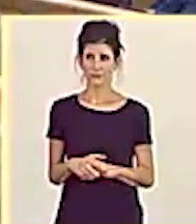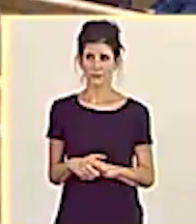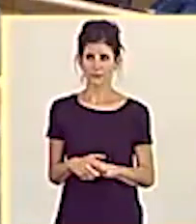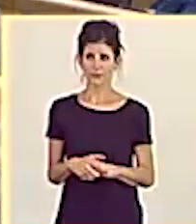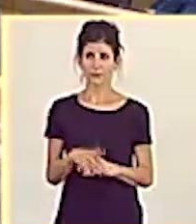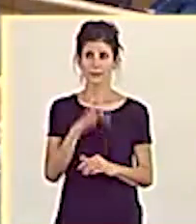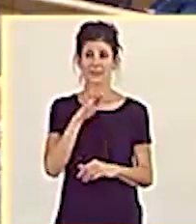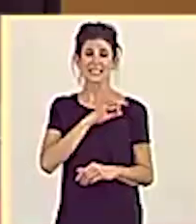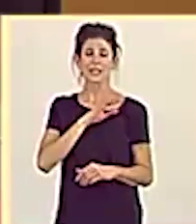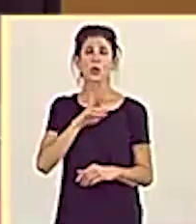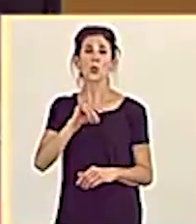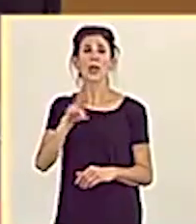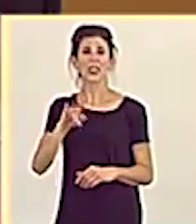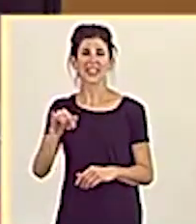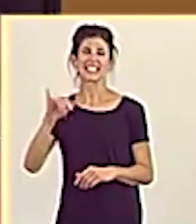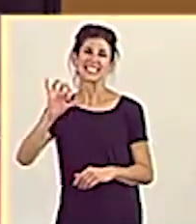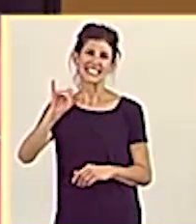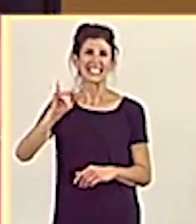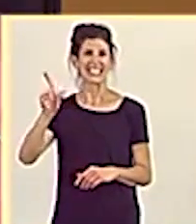Senadora Ruiz Sillero.